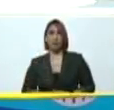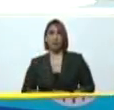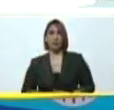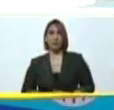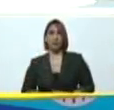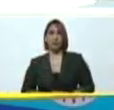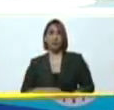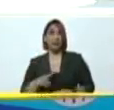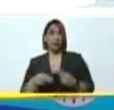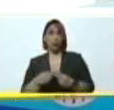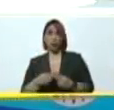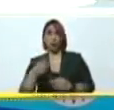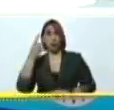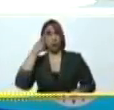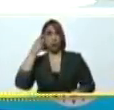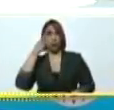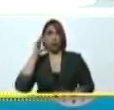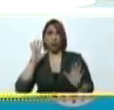ninguno la sabía,